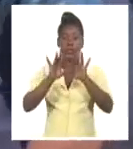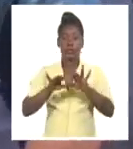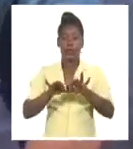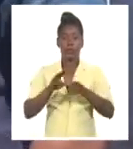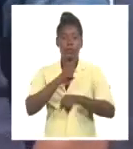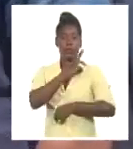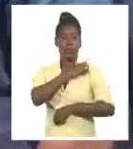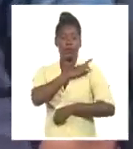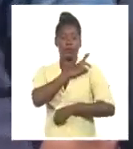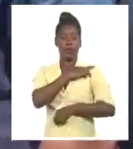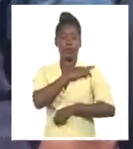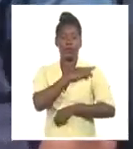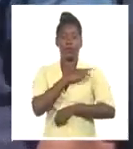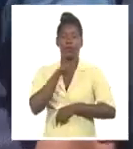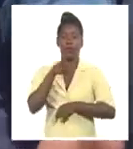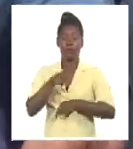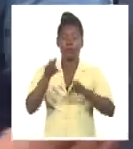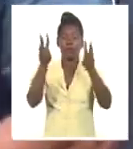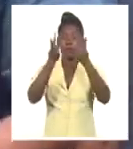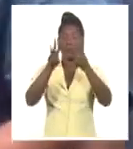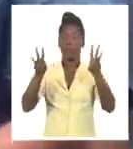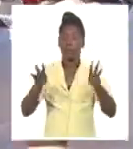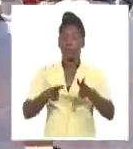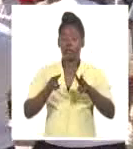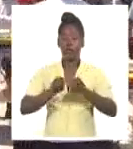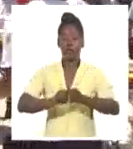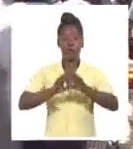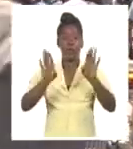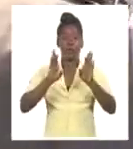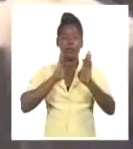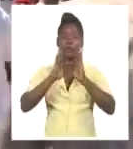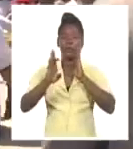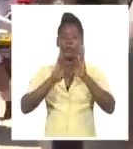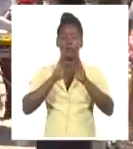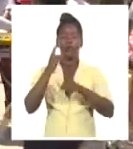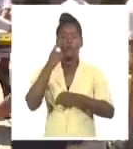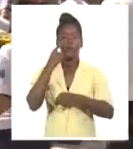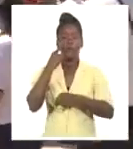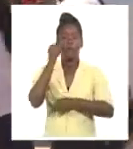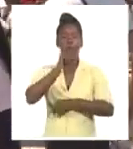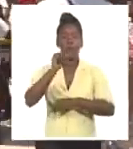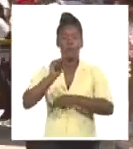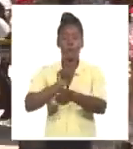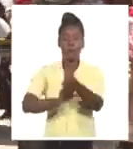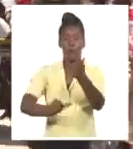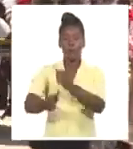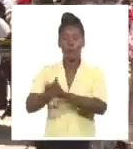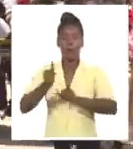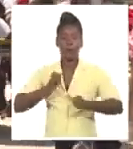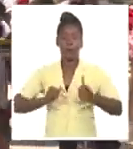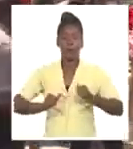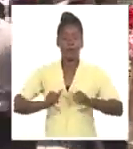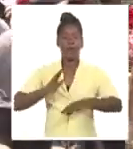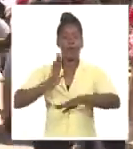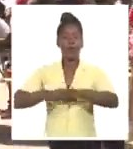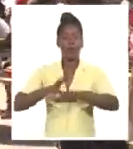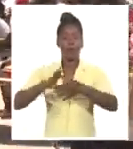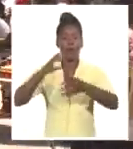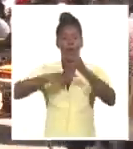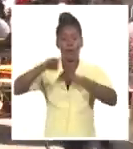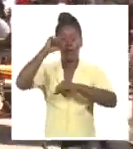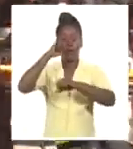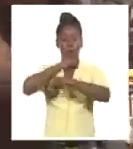imágenes y videos publicados por usuarios en redes sociales se aprecian personas heridas debido a los graves daños en la